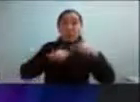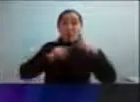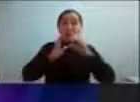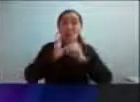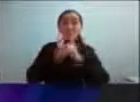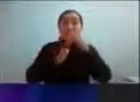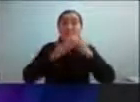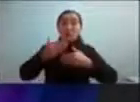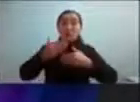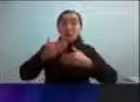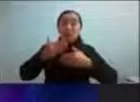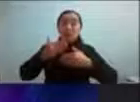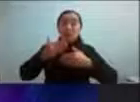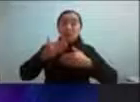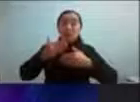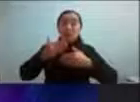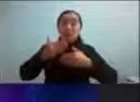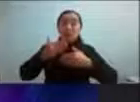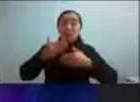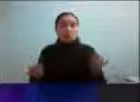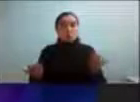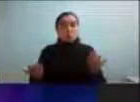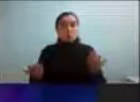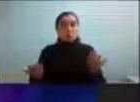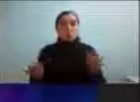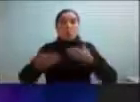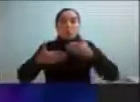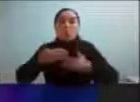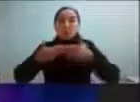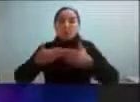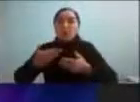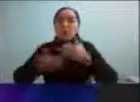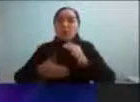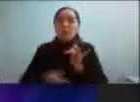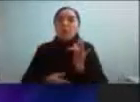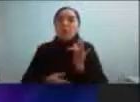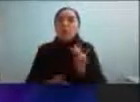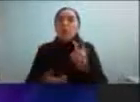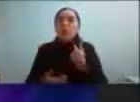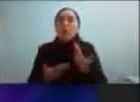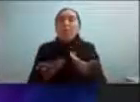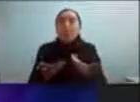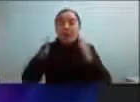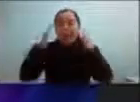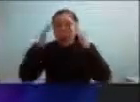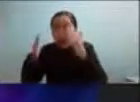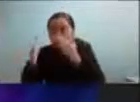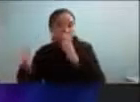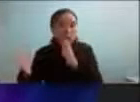muchos de los procesos que van a pasar y cómo se van a dar y qué cosas tenemos que estar atentos por eso